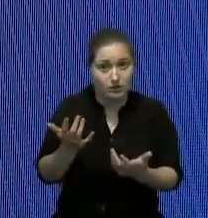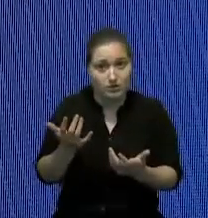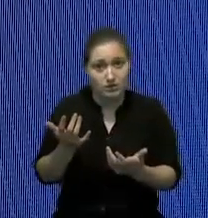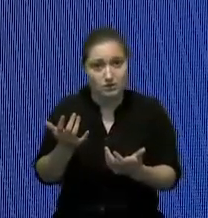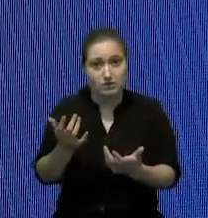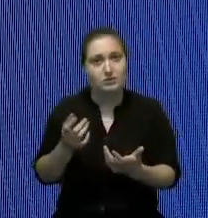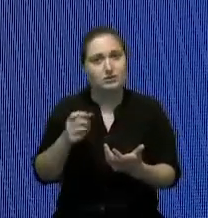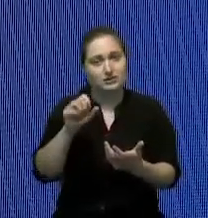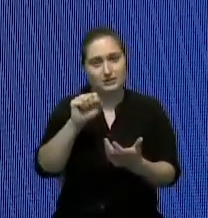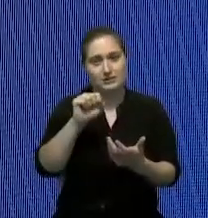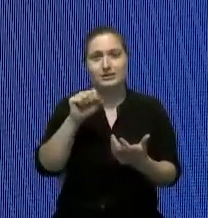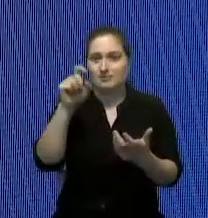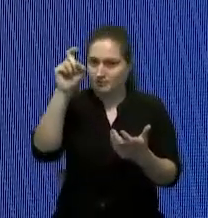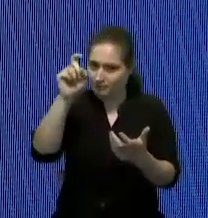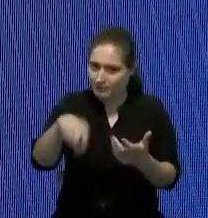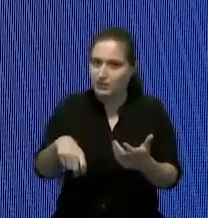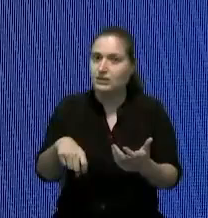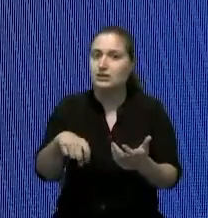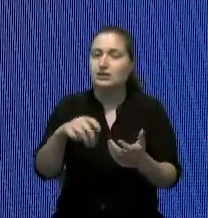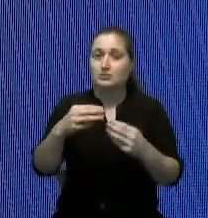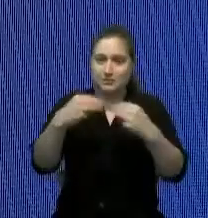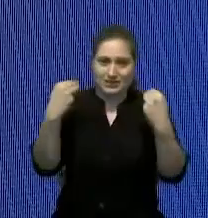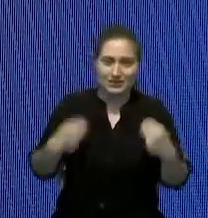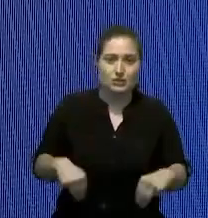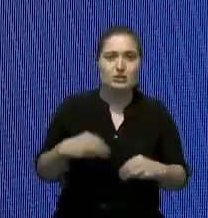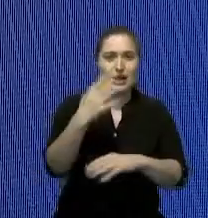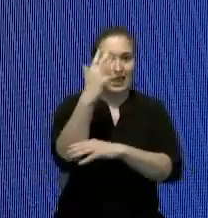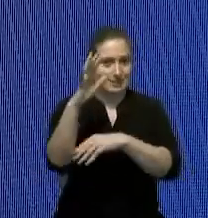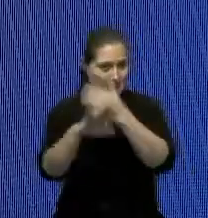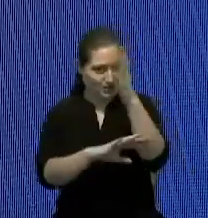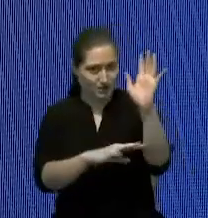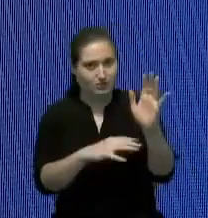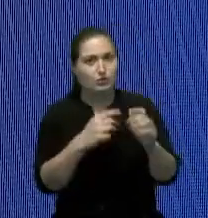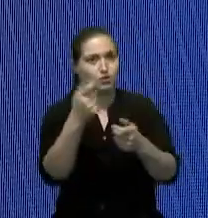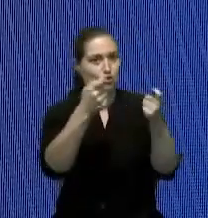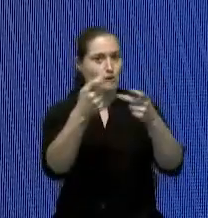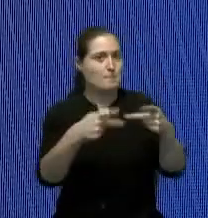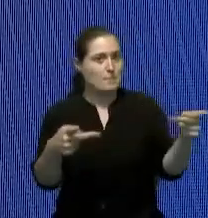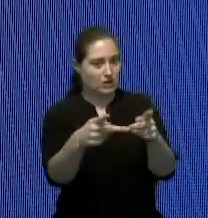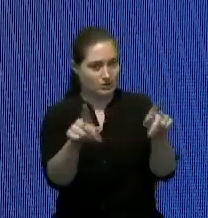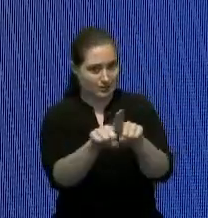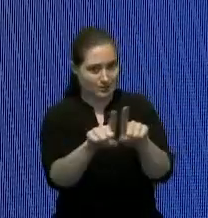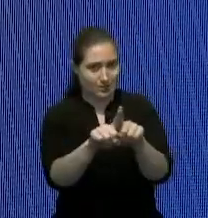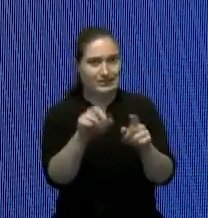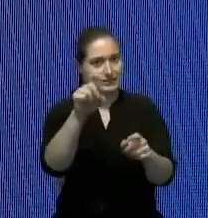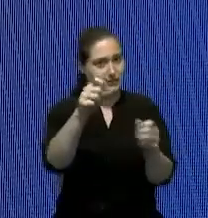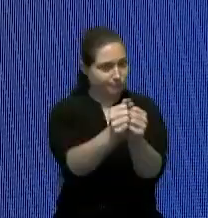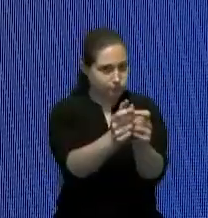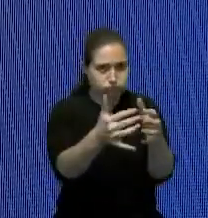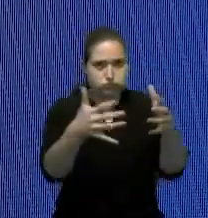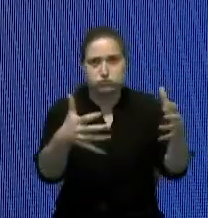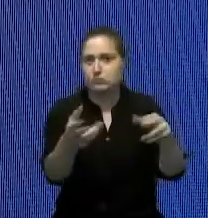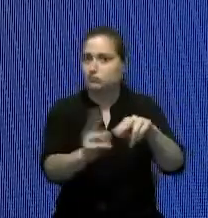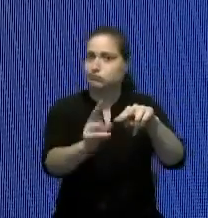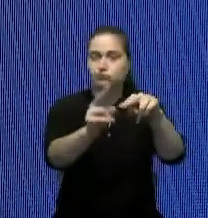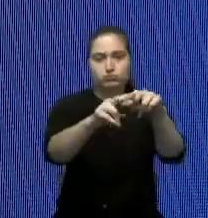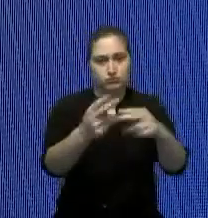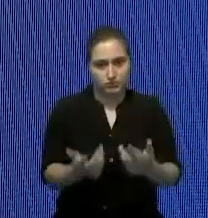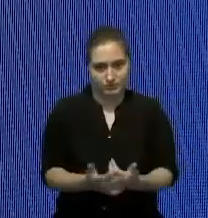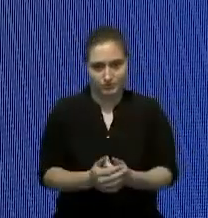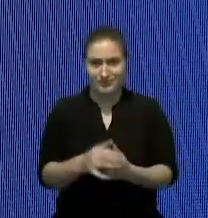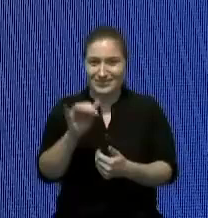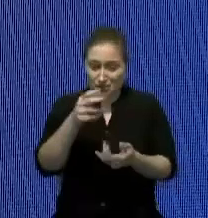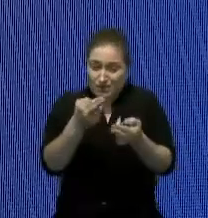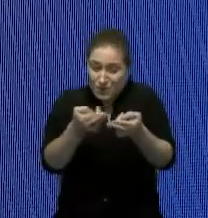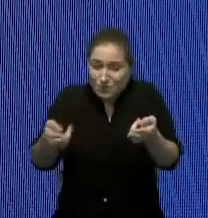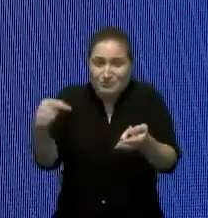SEMPA también en el Ministerio Medio Ambiente para control también de los parques nosotros necesitamos y es ahí donde vienen los recursos